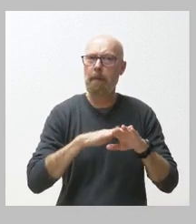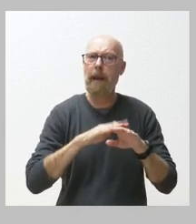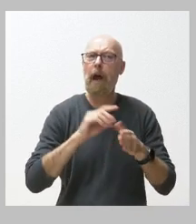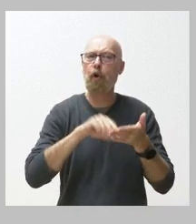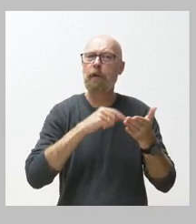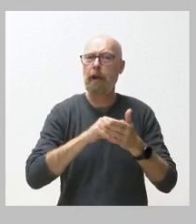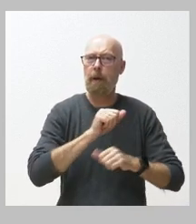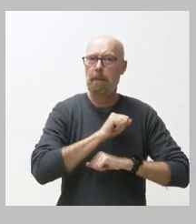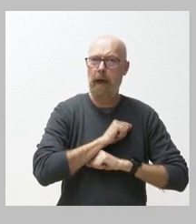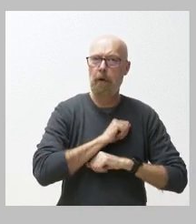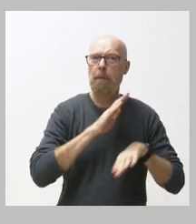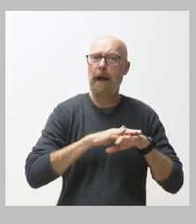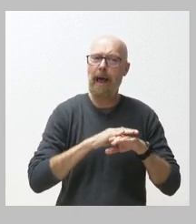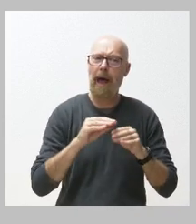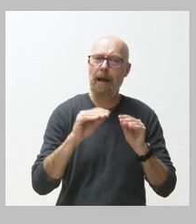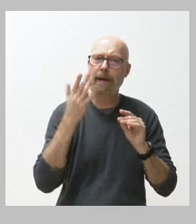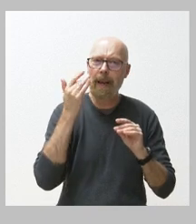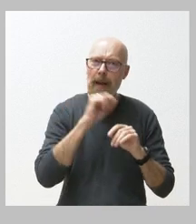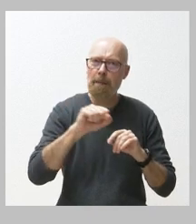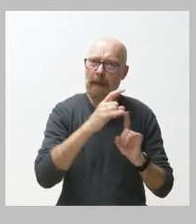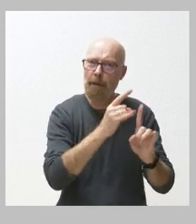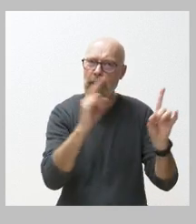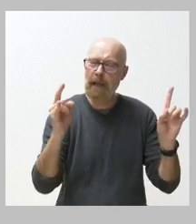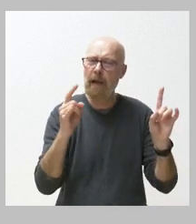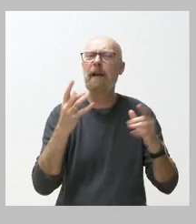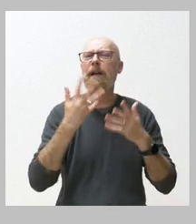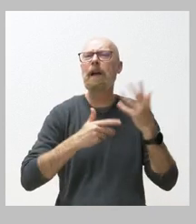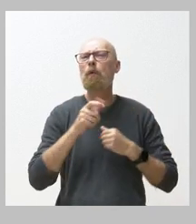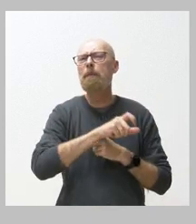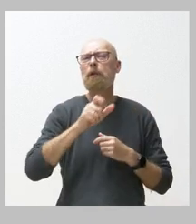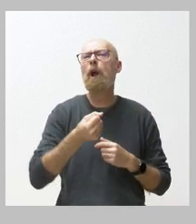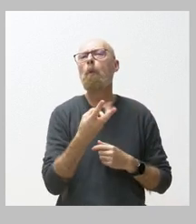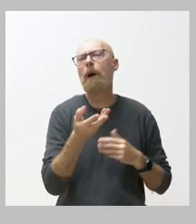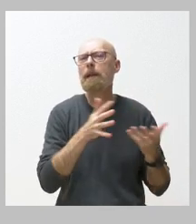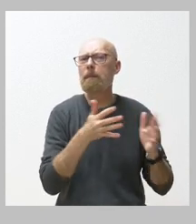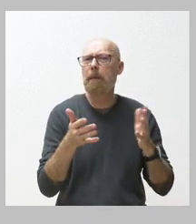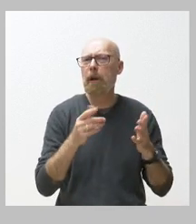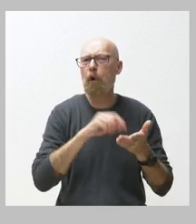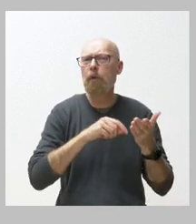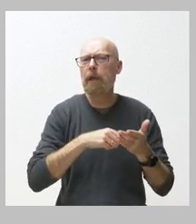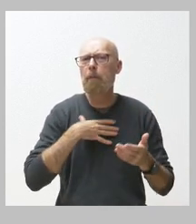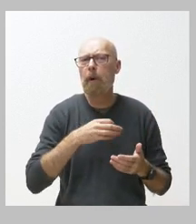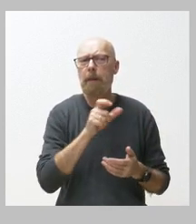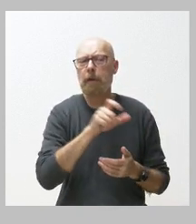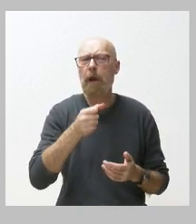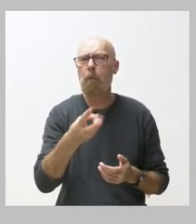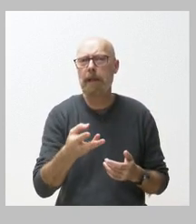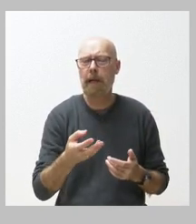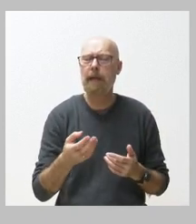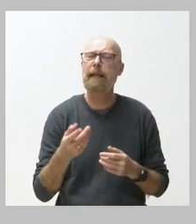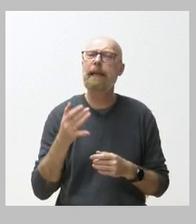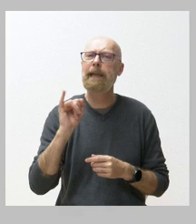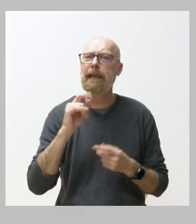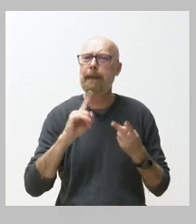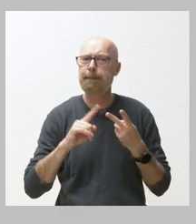para labores forestales qué cálculo tienen hecho de cuántas personas se van a poder contratar si es que tienen ese cálculo claro y por